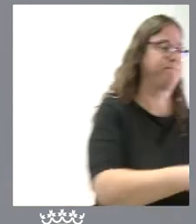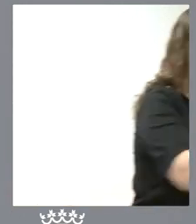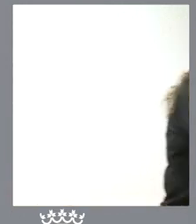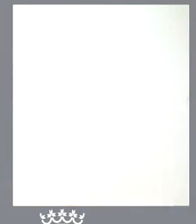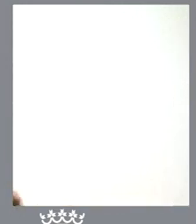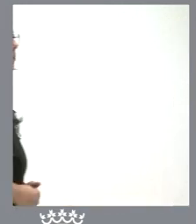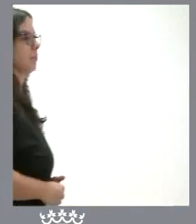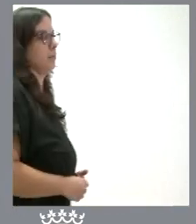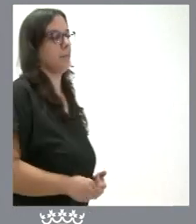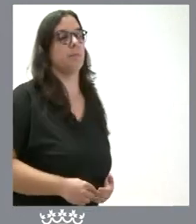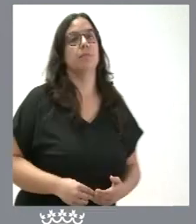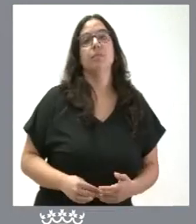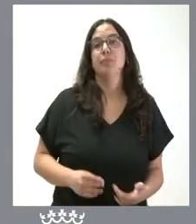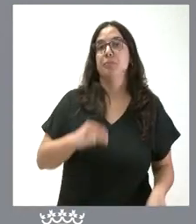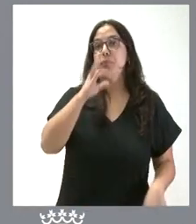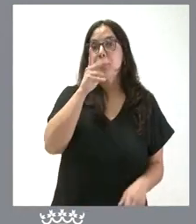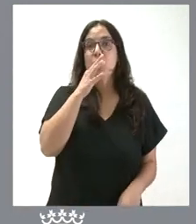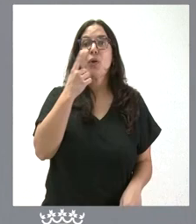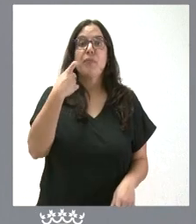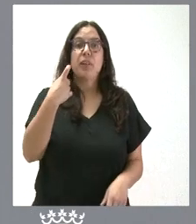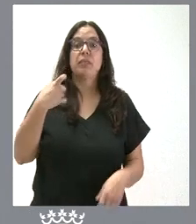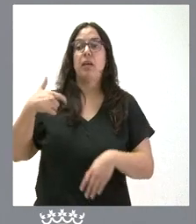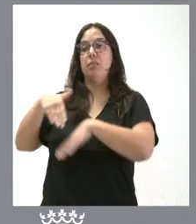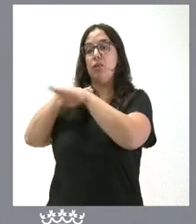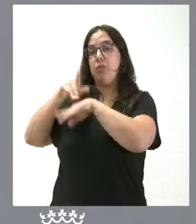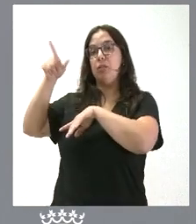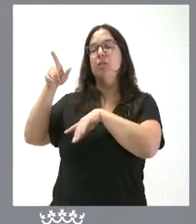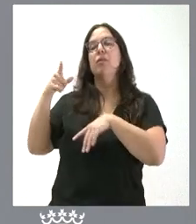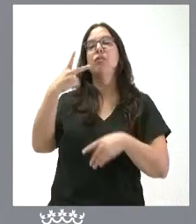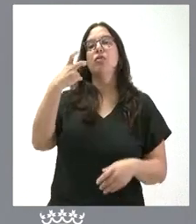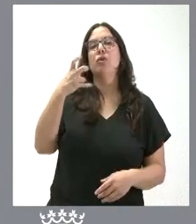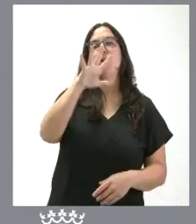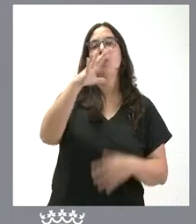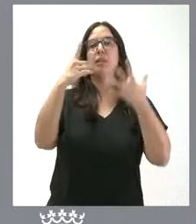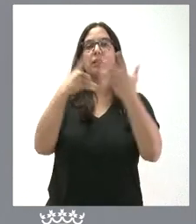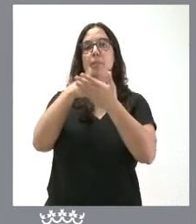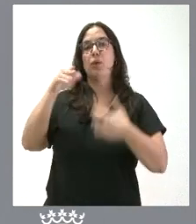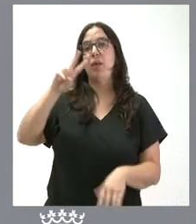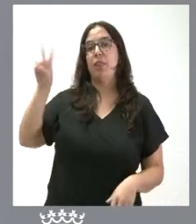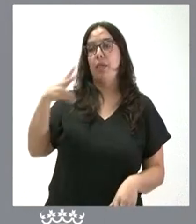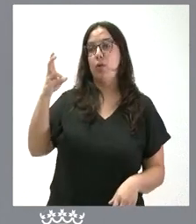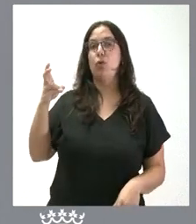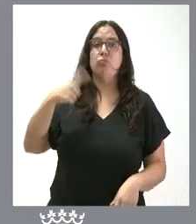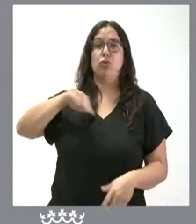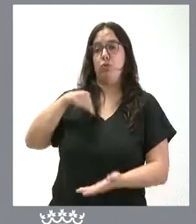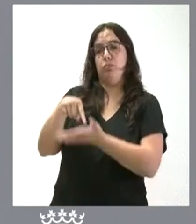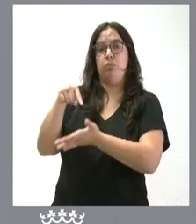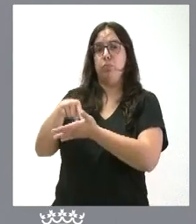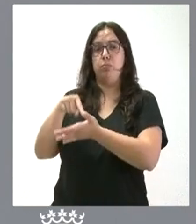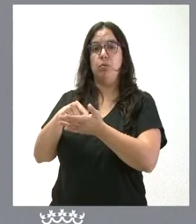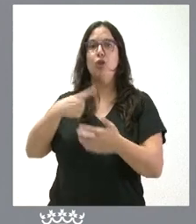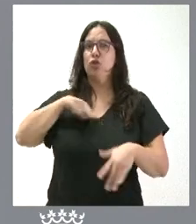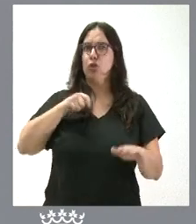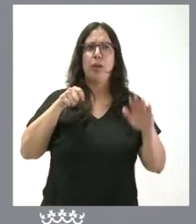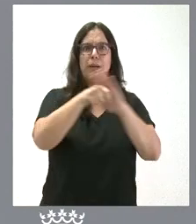y lo que le falta en este momento al Estado como les digo son estos 256 millones de euros que seguiremos exigiendo nosotros no hemos dejado